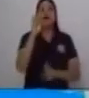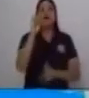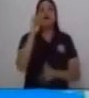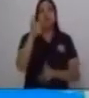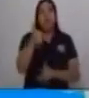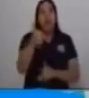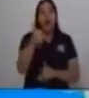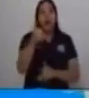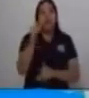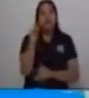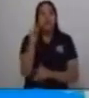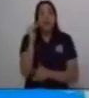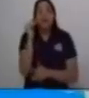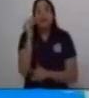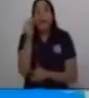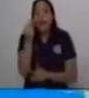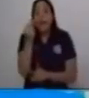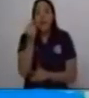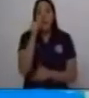que